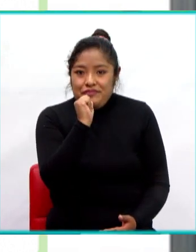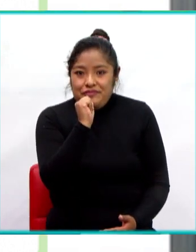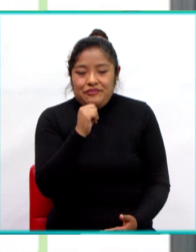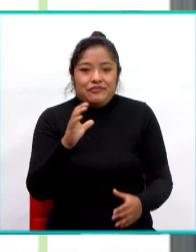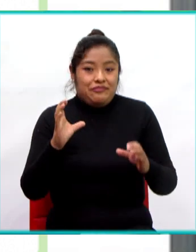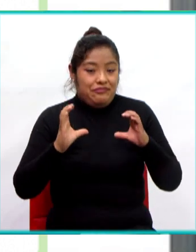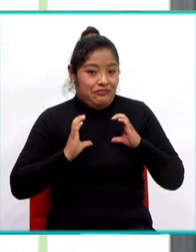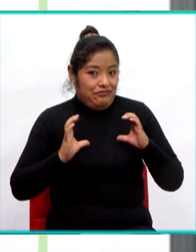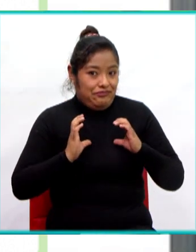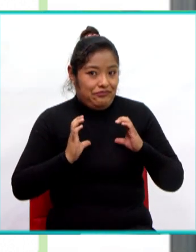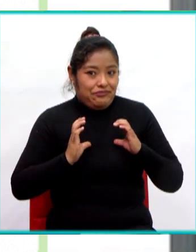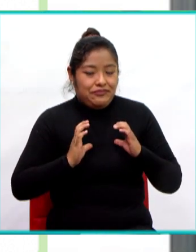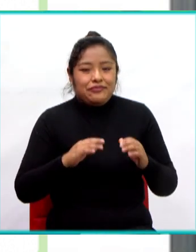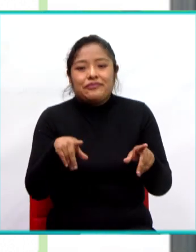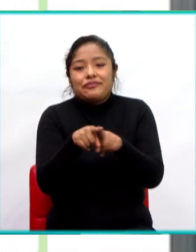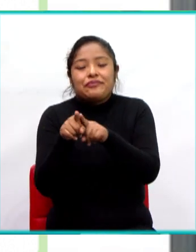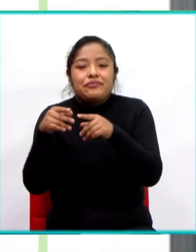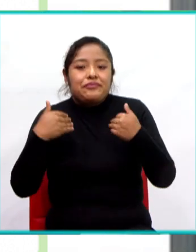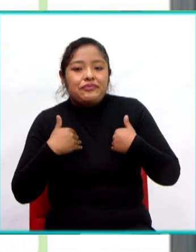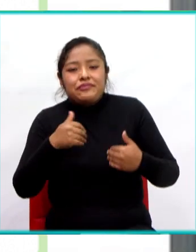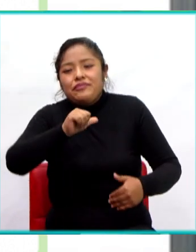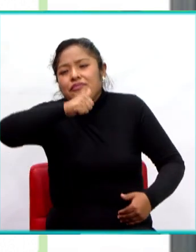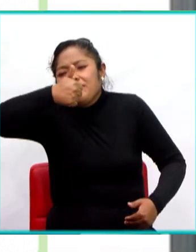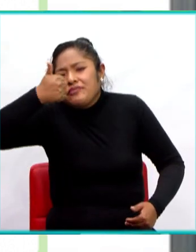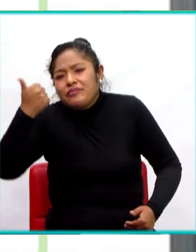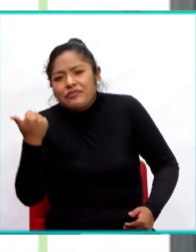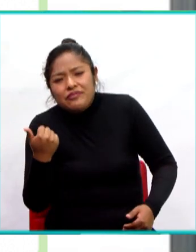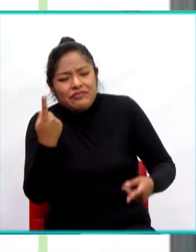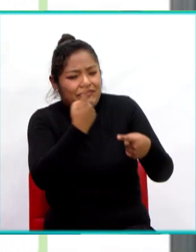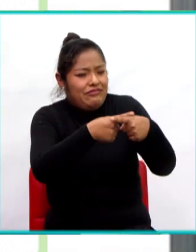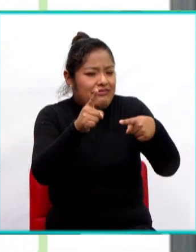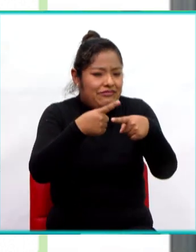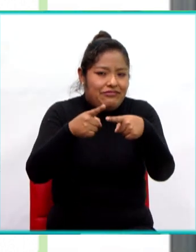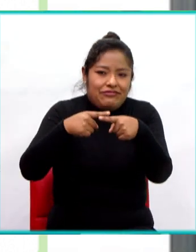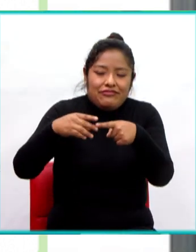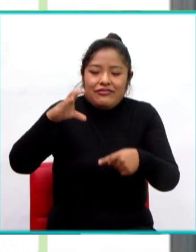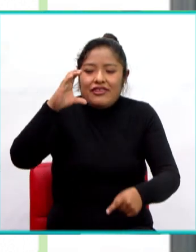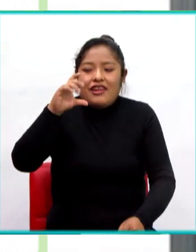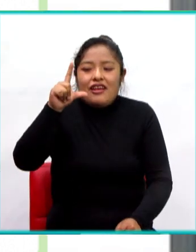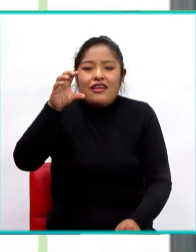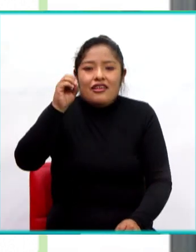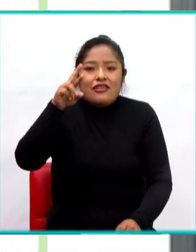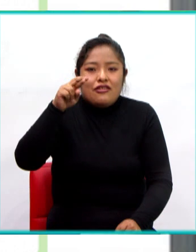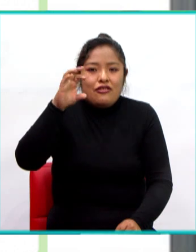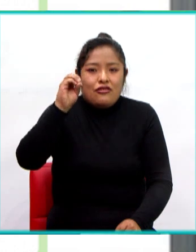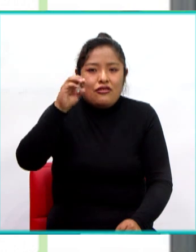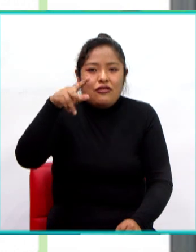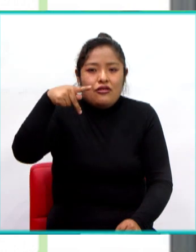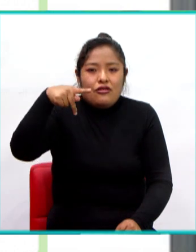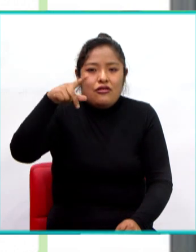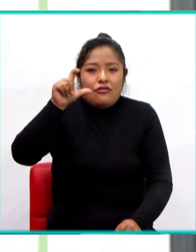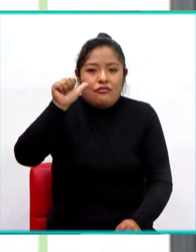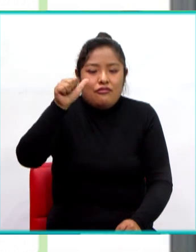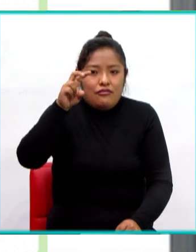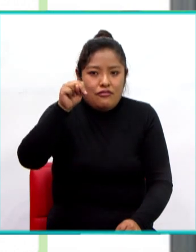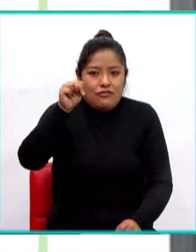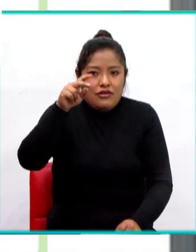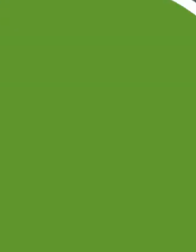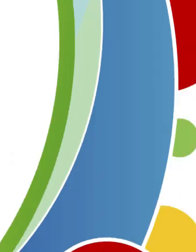También tiene otros orgánulos, como son los cloroplastos, que ayudan al proceso de la fotosíntesis.